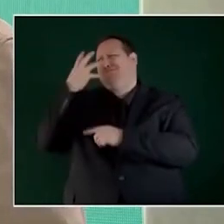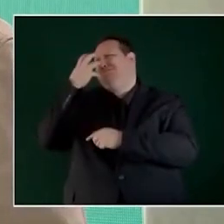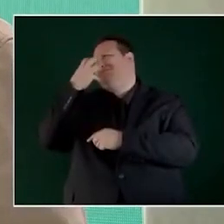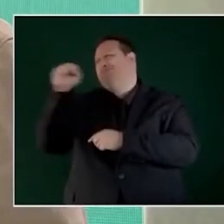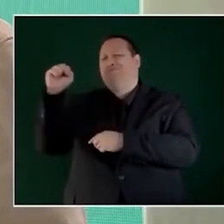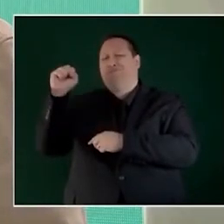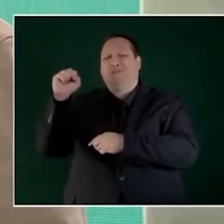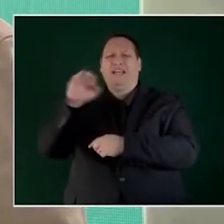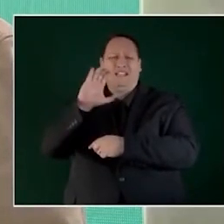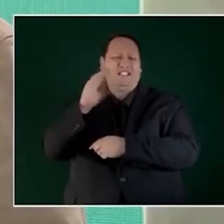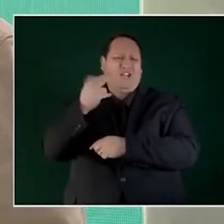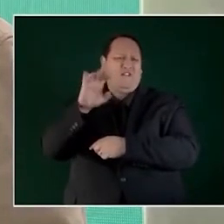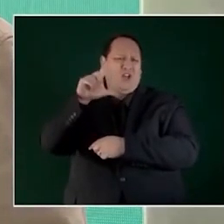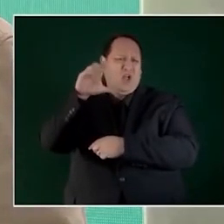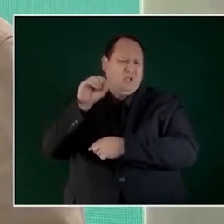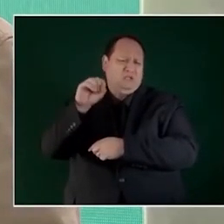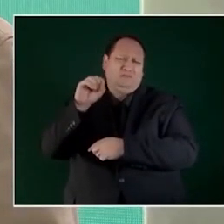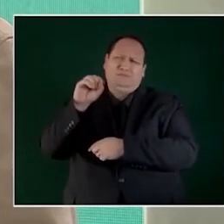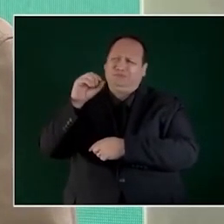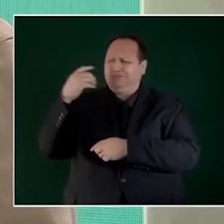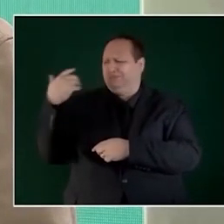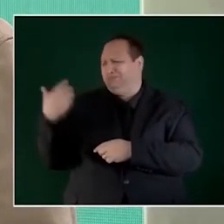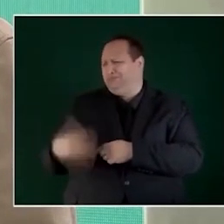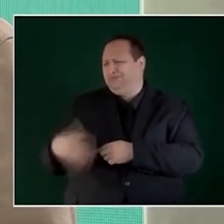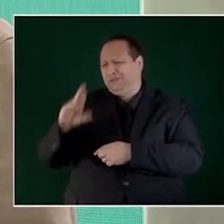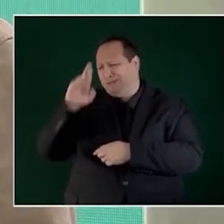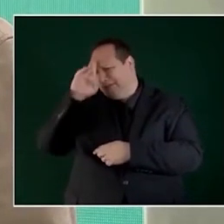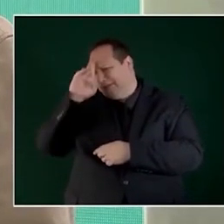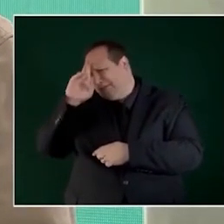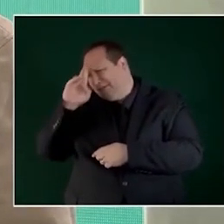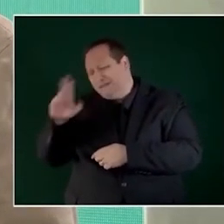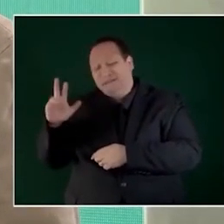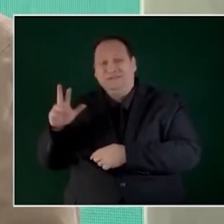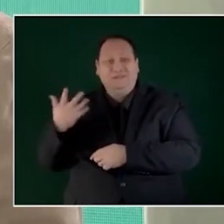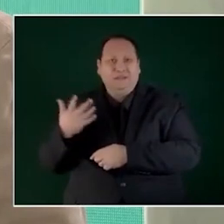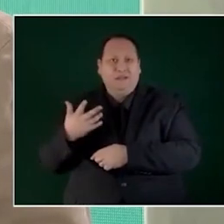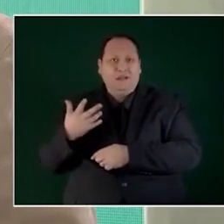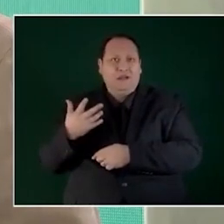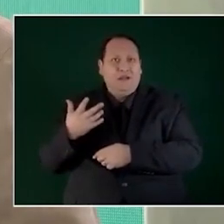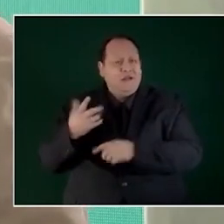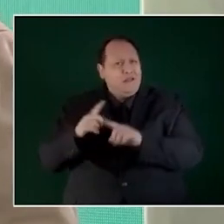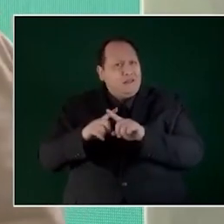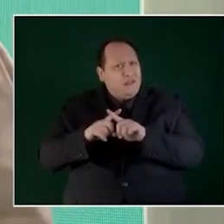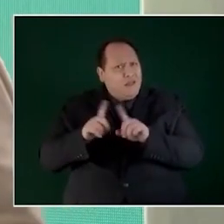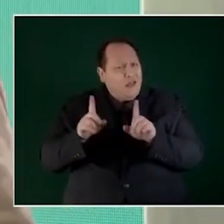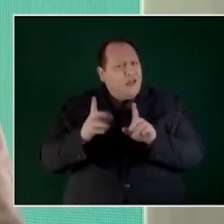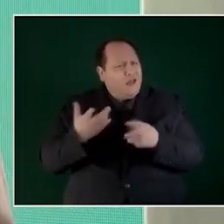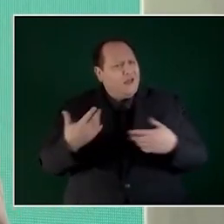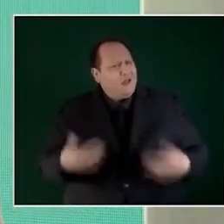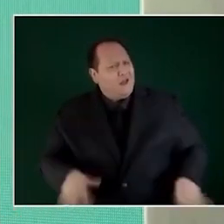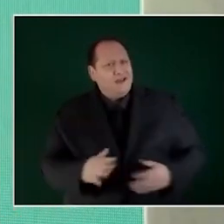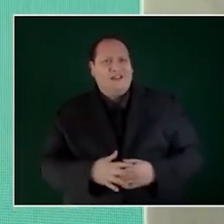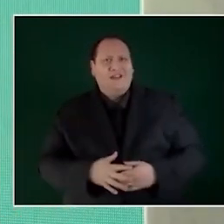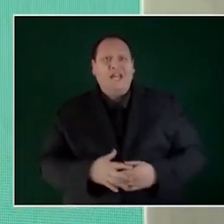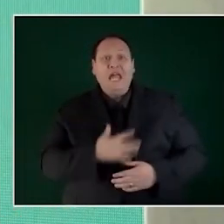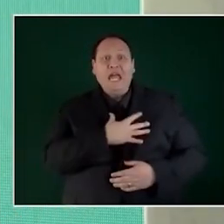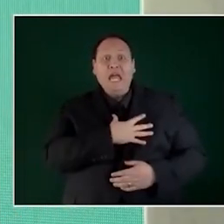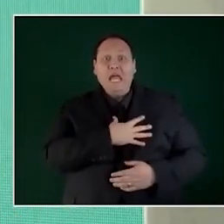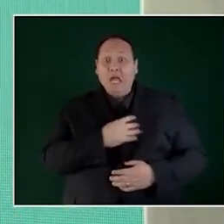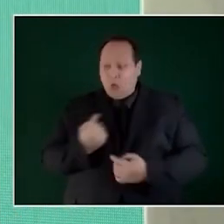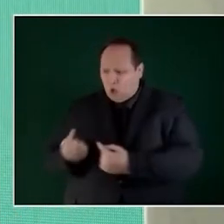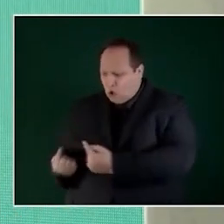toda una institución. Fíjense qué diferencia, que nuestros hijos